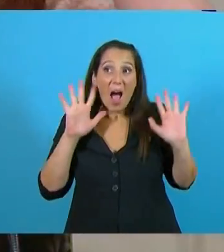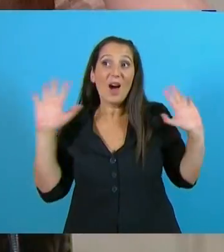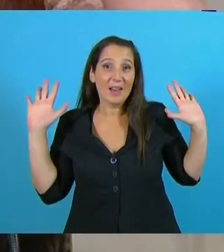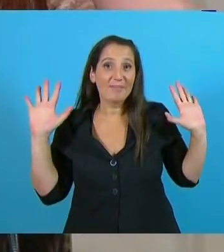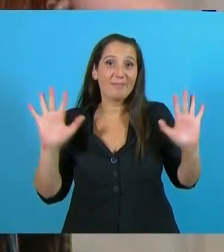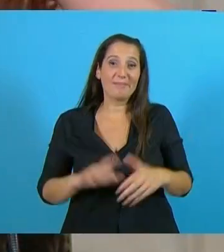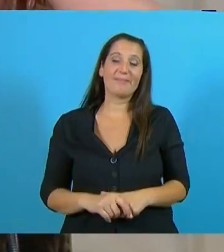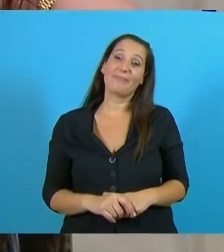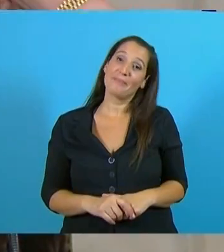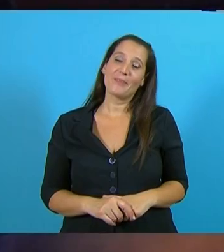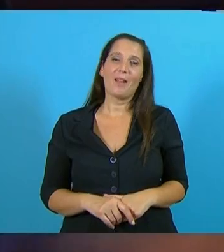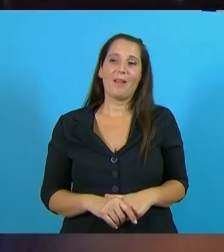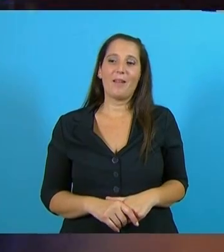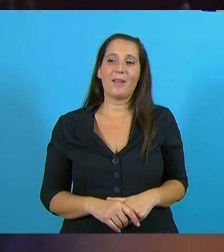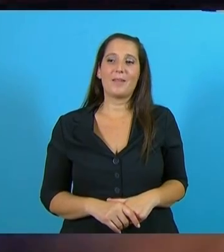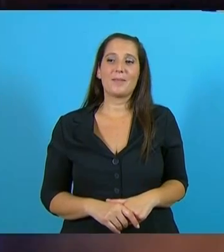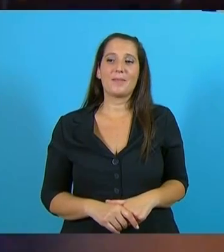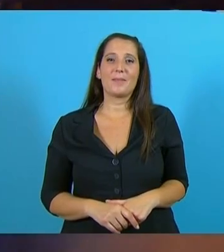no sea cosa...